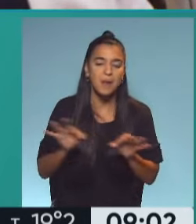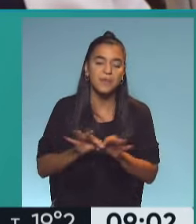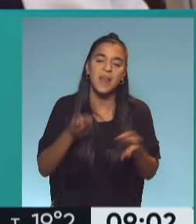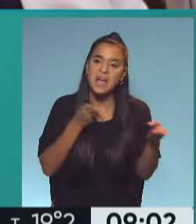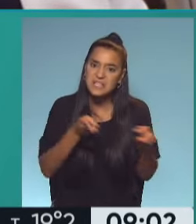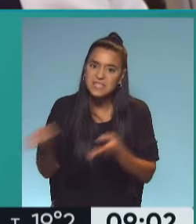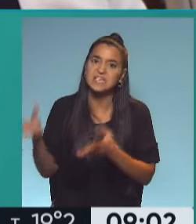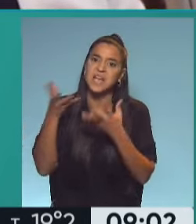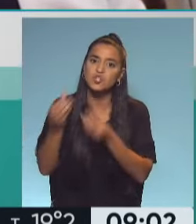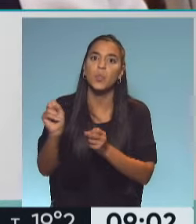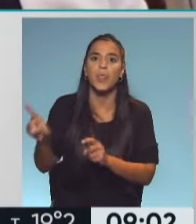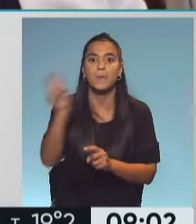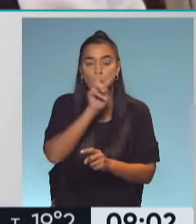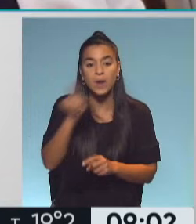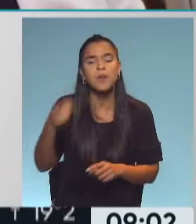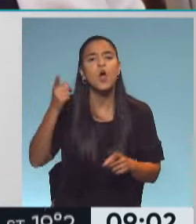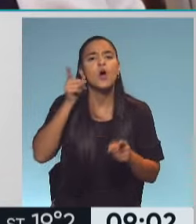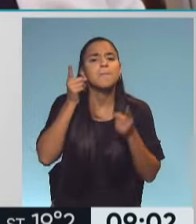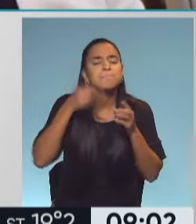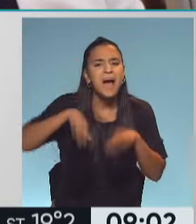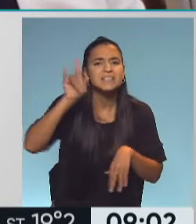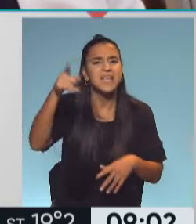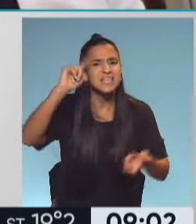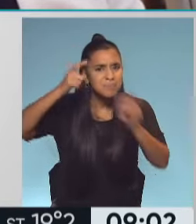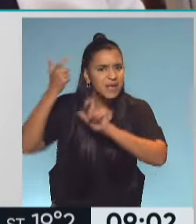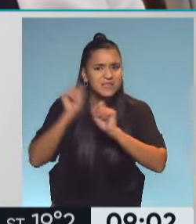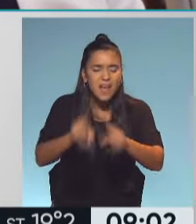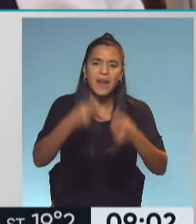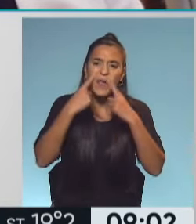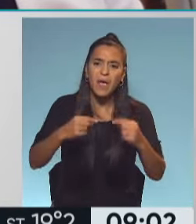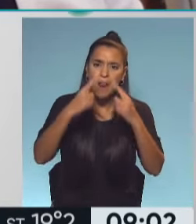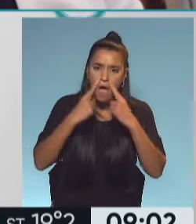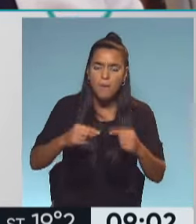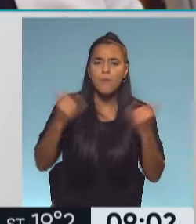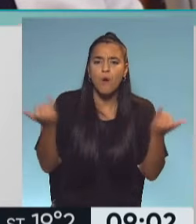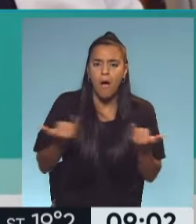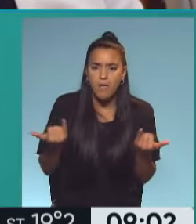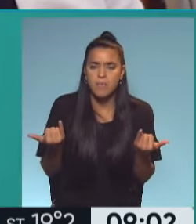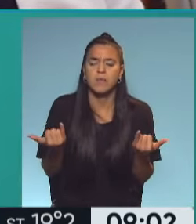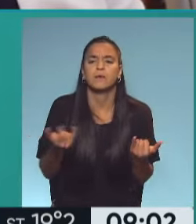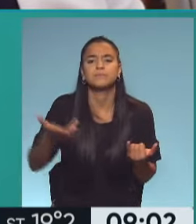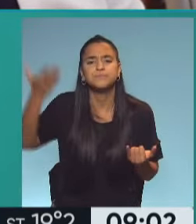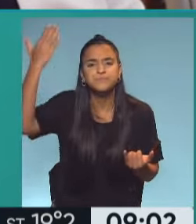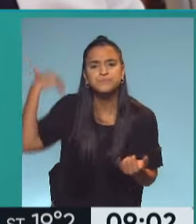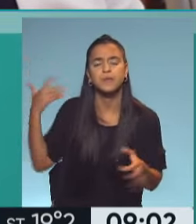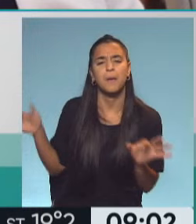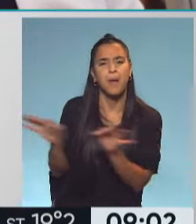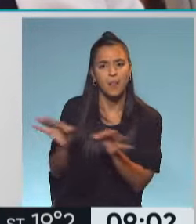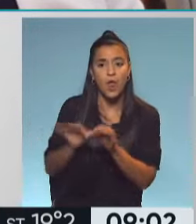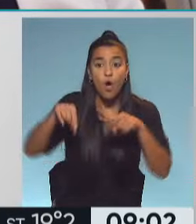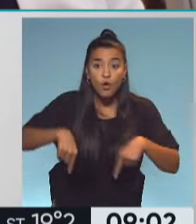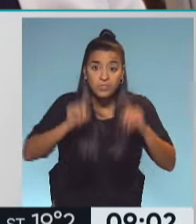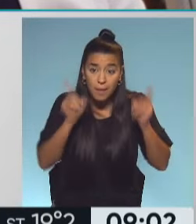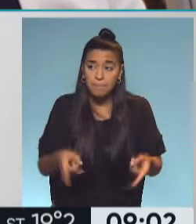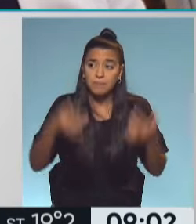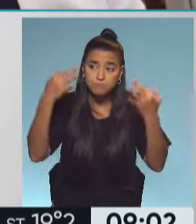compañerismo, pero sobre todo de tu experiencia, de tus oídos, de ese reclamo que escuchaste allá en Malvinas y que hoy también